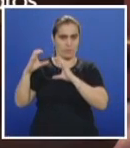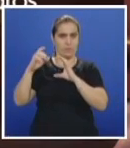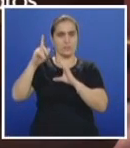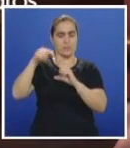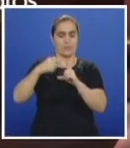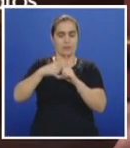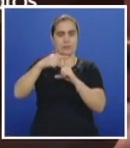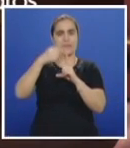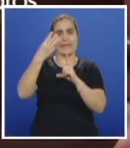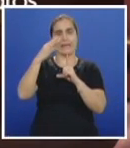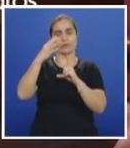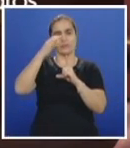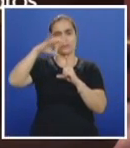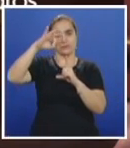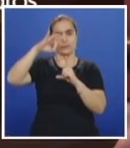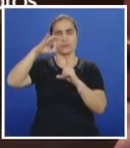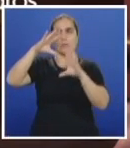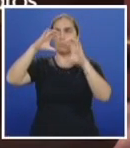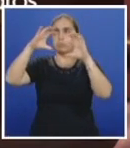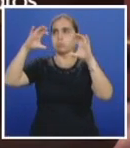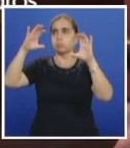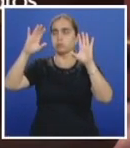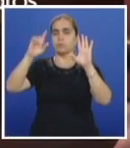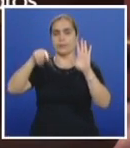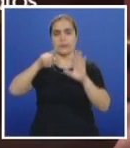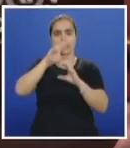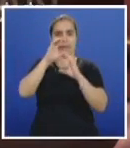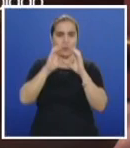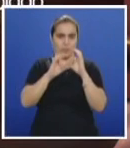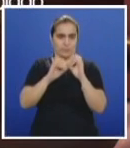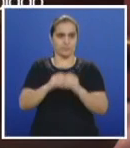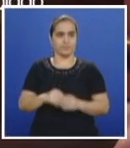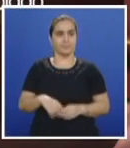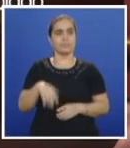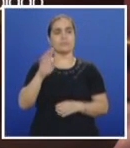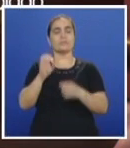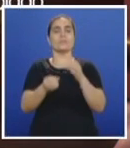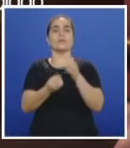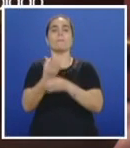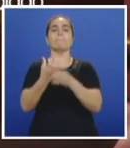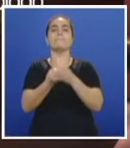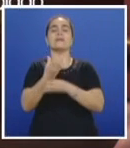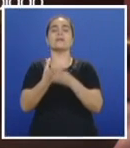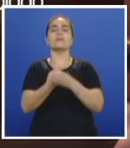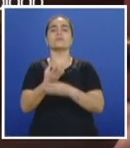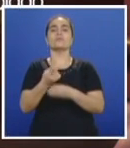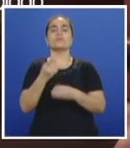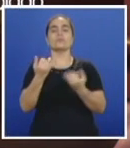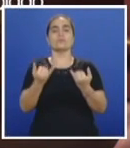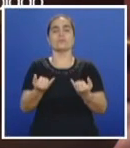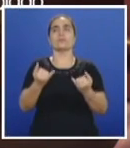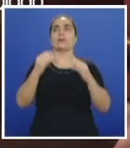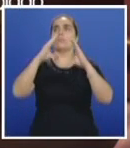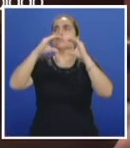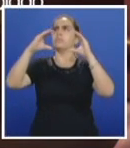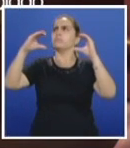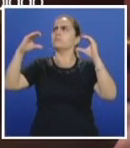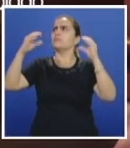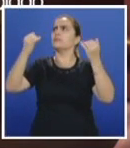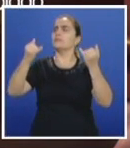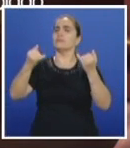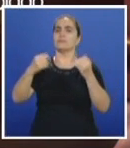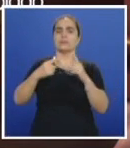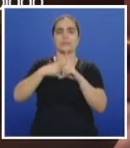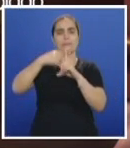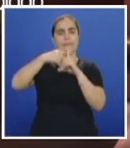también con 14 grados centígrados, nubes y claros en el Cauca. Y ahora saludamos a Nariño, en San Juan de Pasto, el cielo mayormente nublado